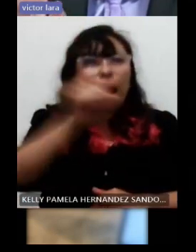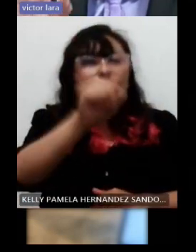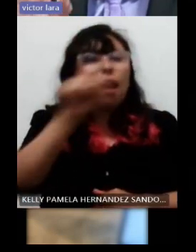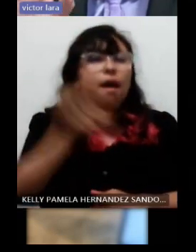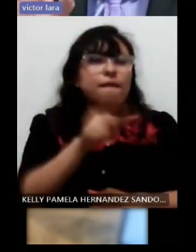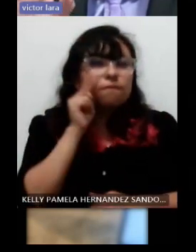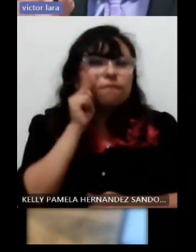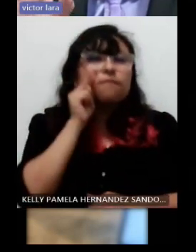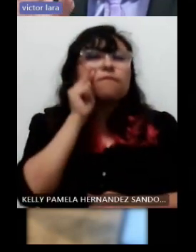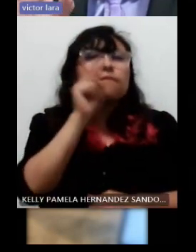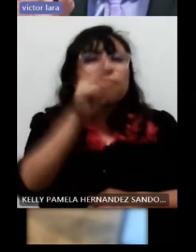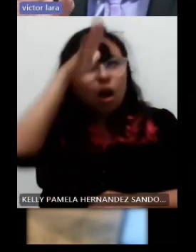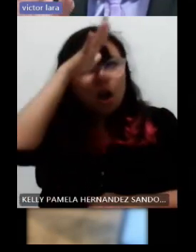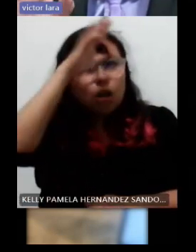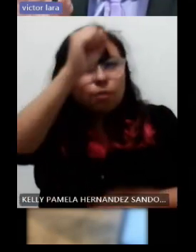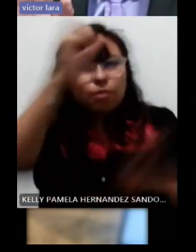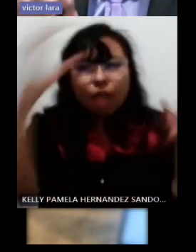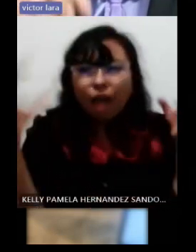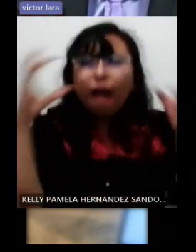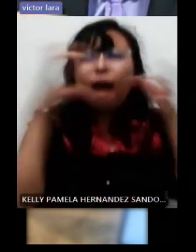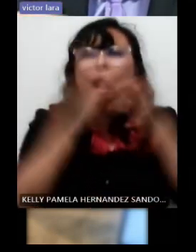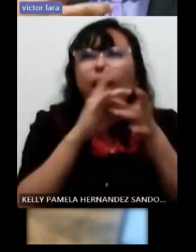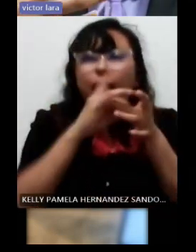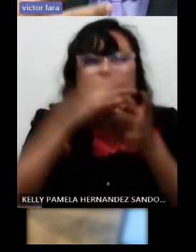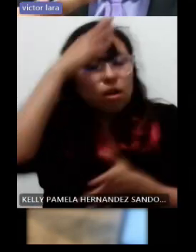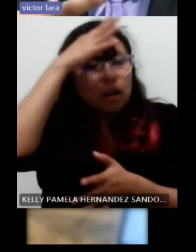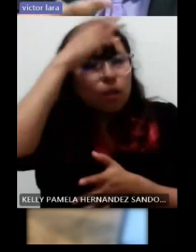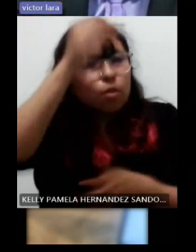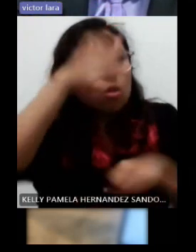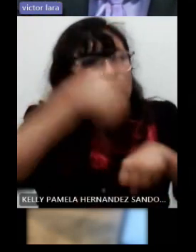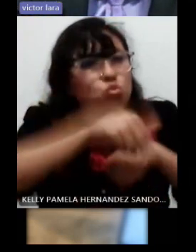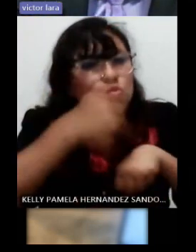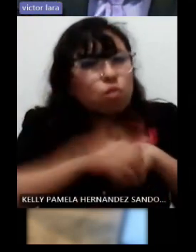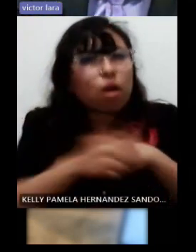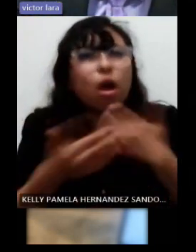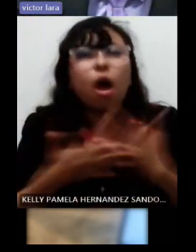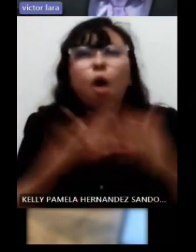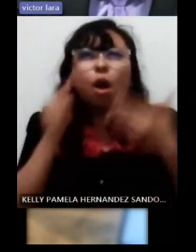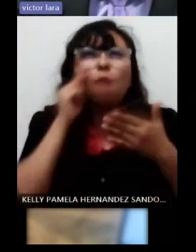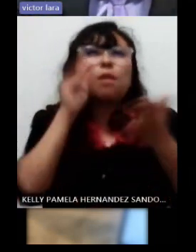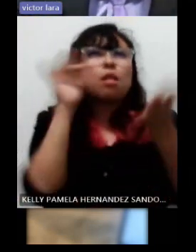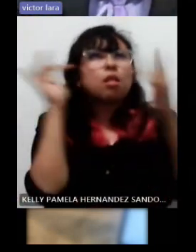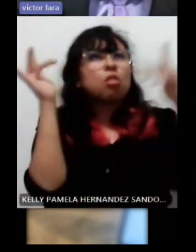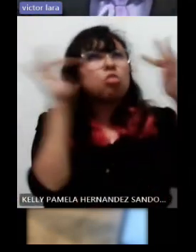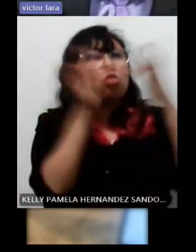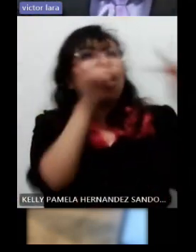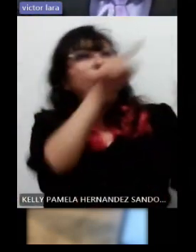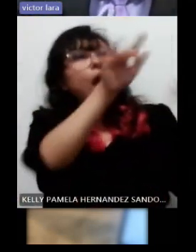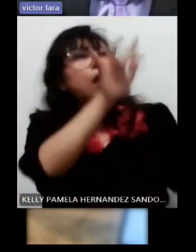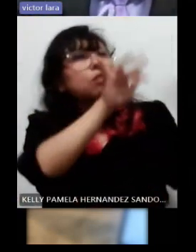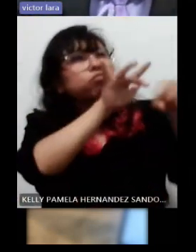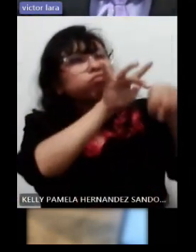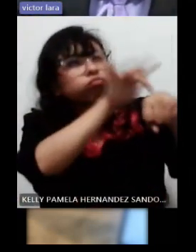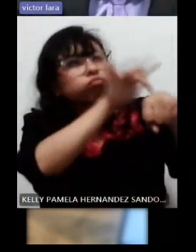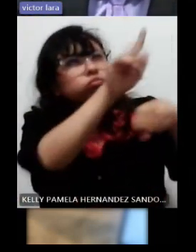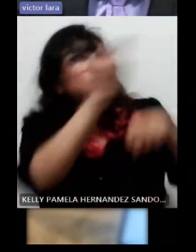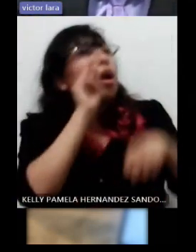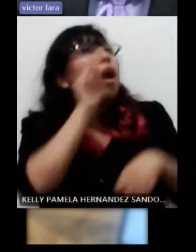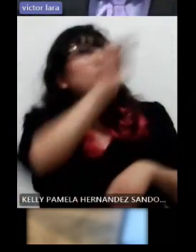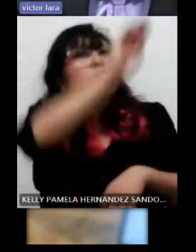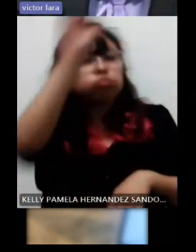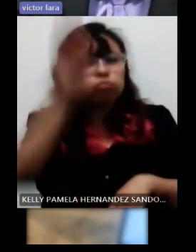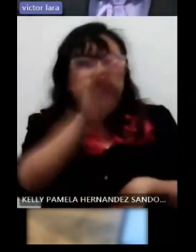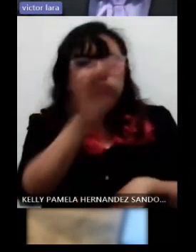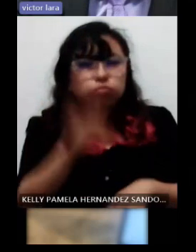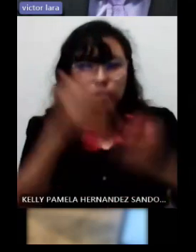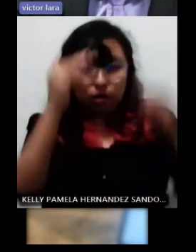concepto estoy haciendo una habilitación le estoy enseñando algo. En la parte inferior hay un video donde yo le enseño una cartilla